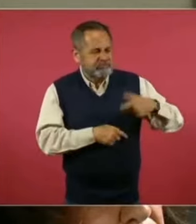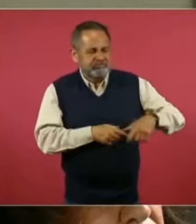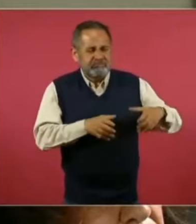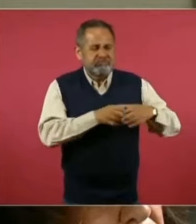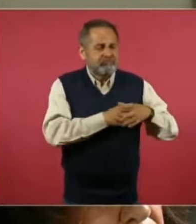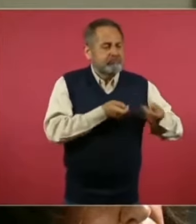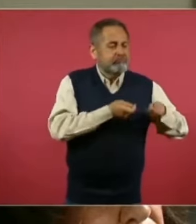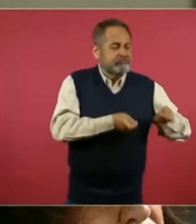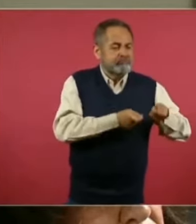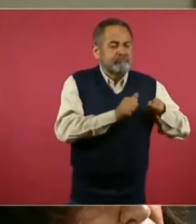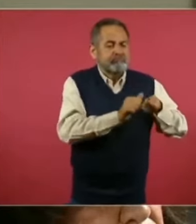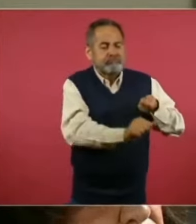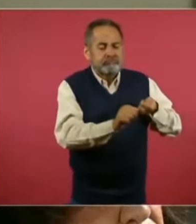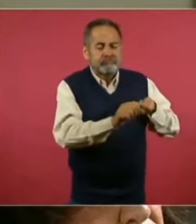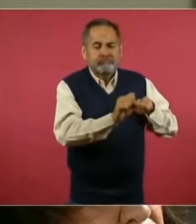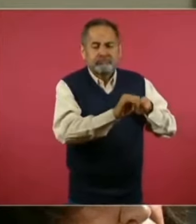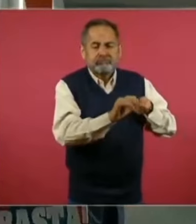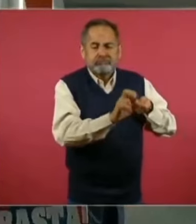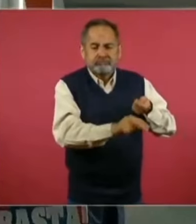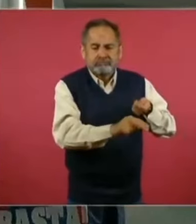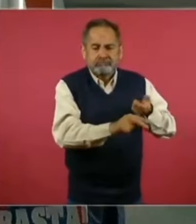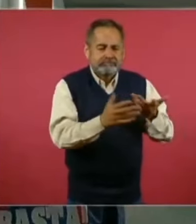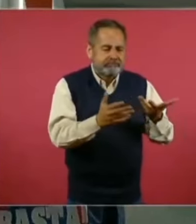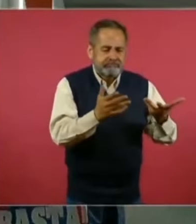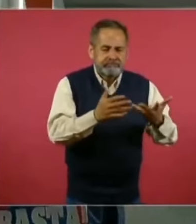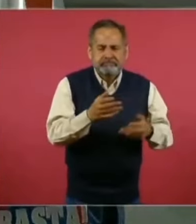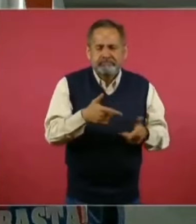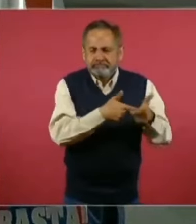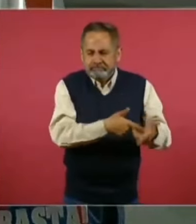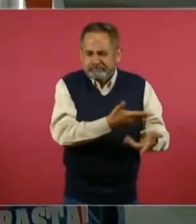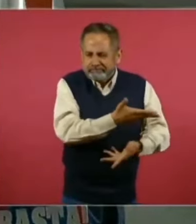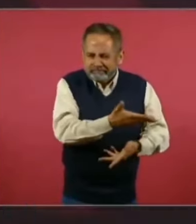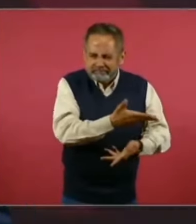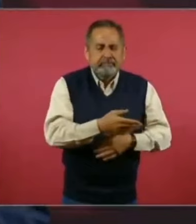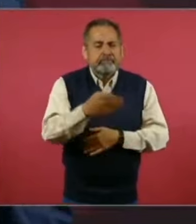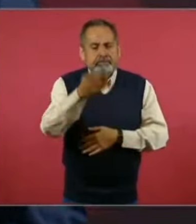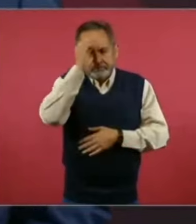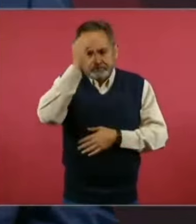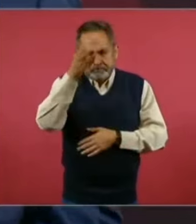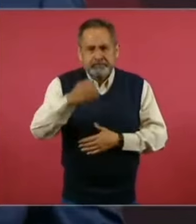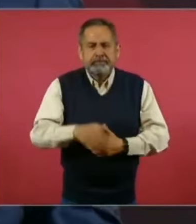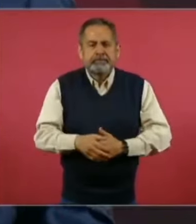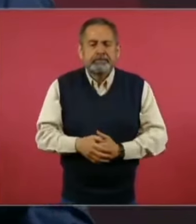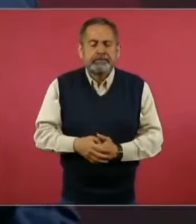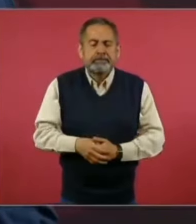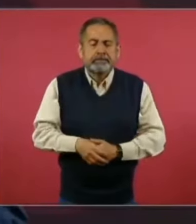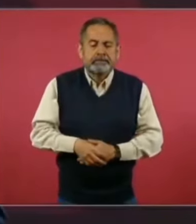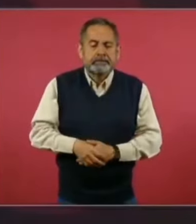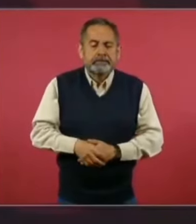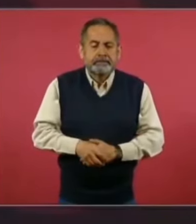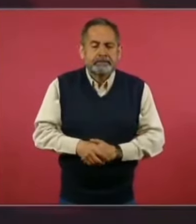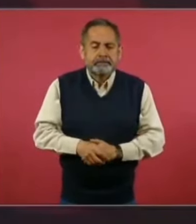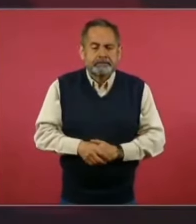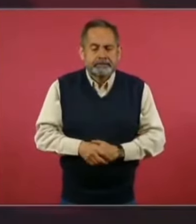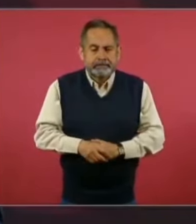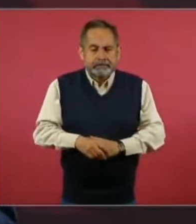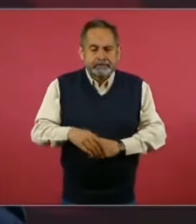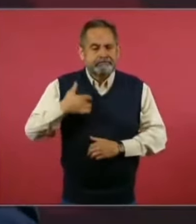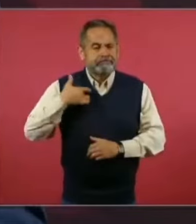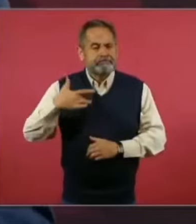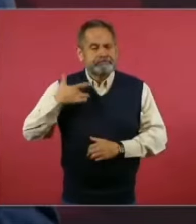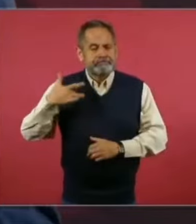siguen en esta misma maquinación. Entonces, opinión, presidente. Gracias. Bueno, yo siento que no tienen